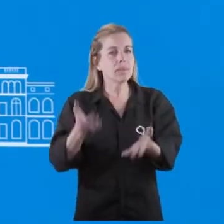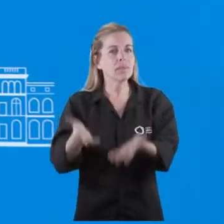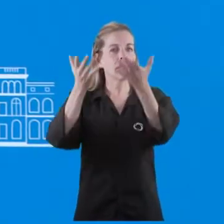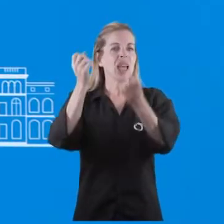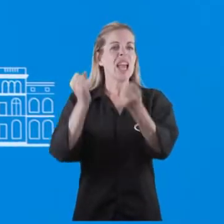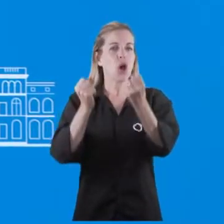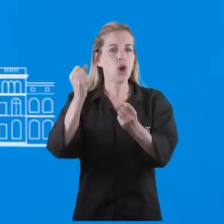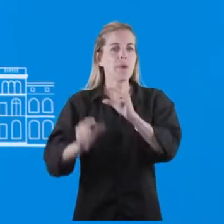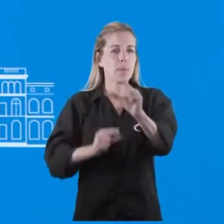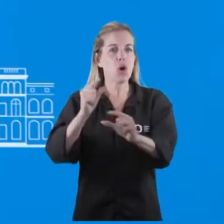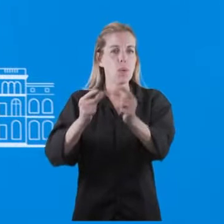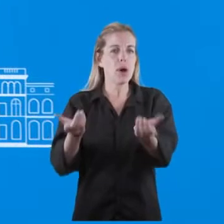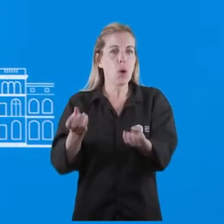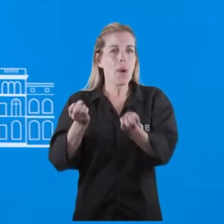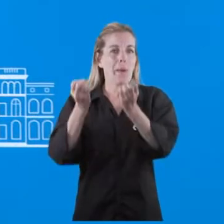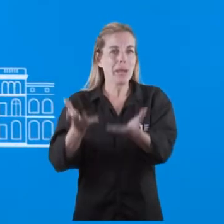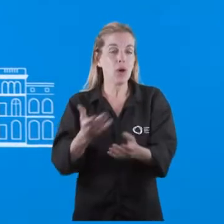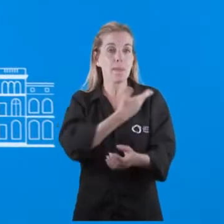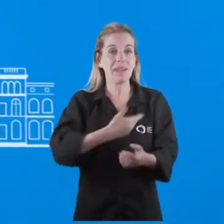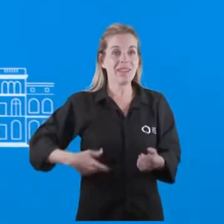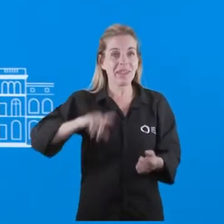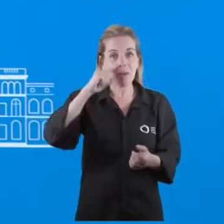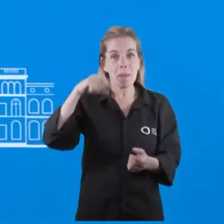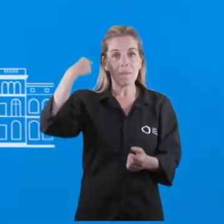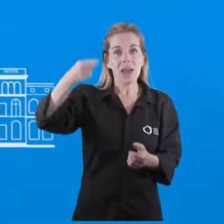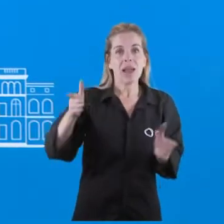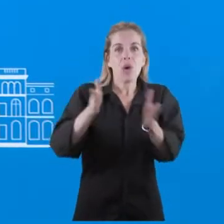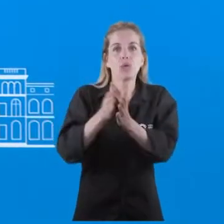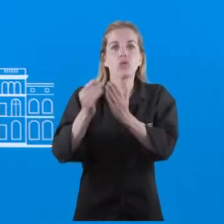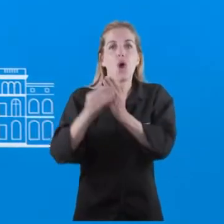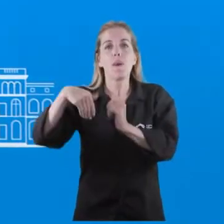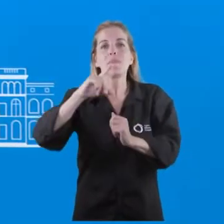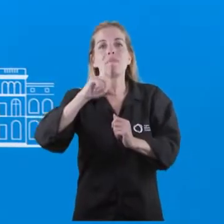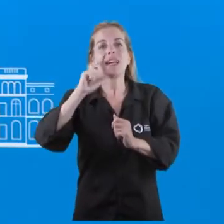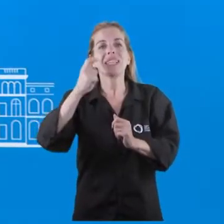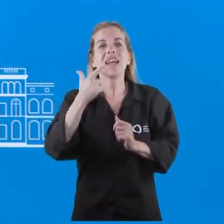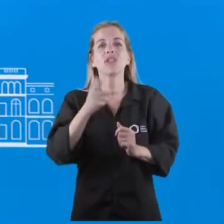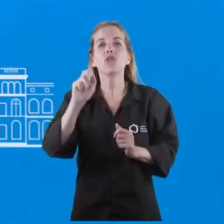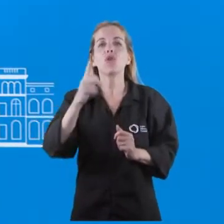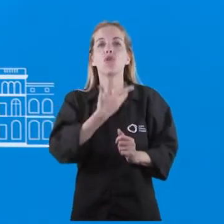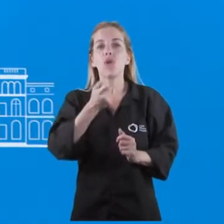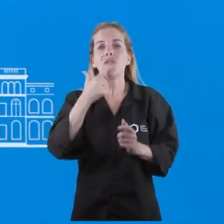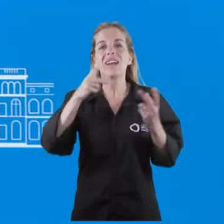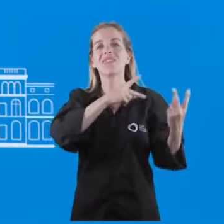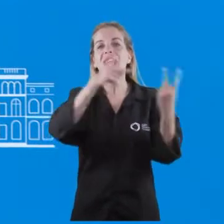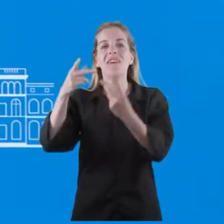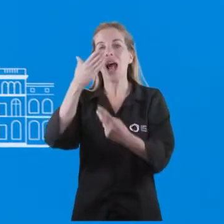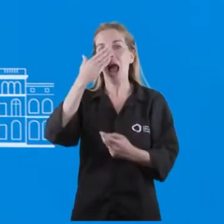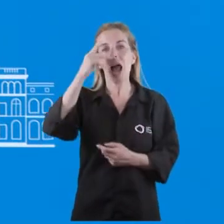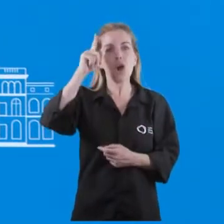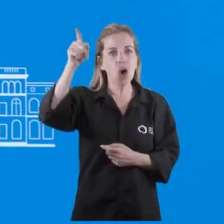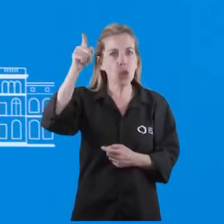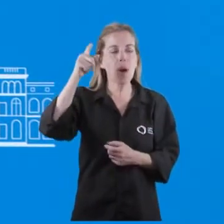creciendo, el presidente va a viajar mañana con Matías Culfas a la provincia de Córdoba donde Nissan está anunciando un